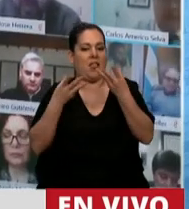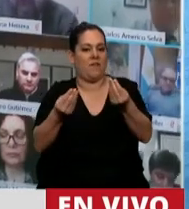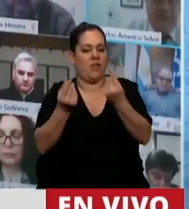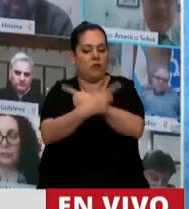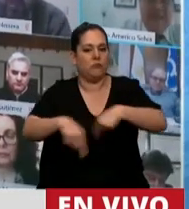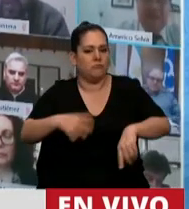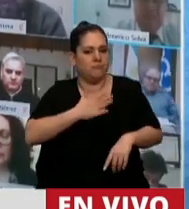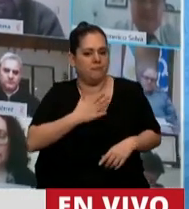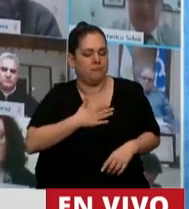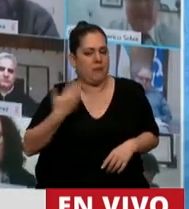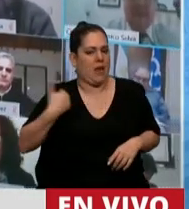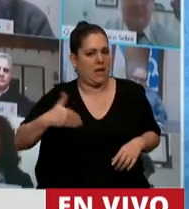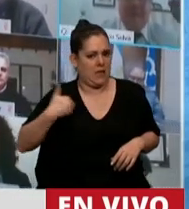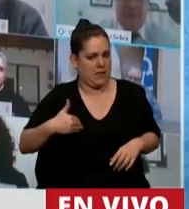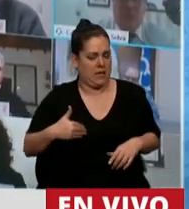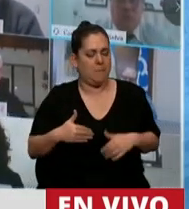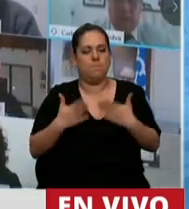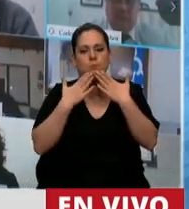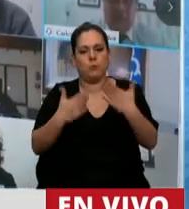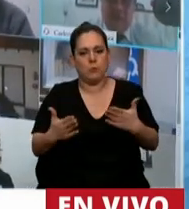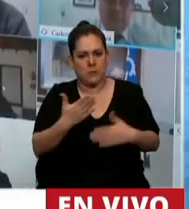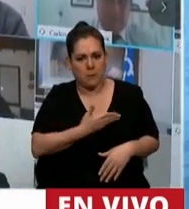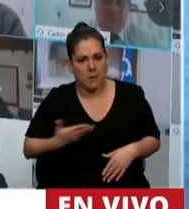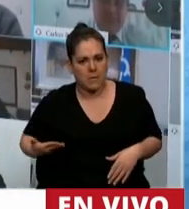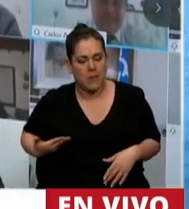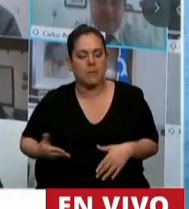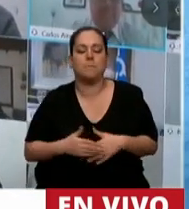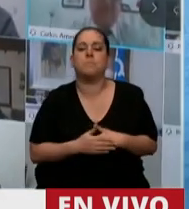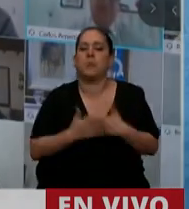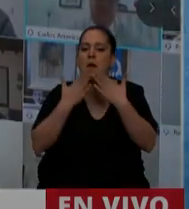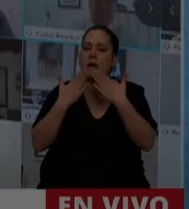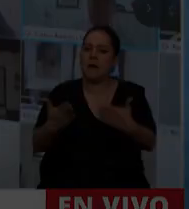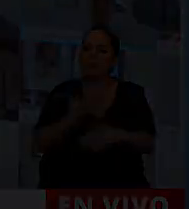la soberanía y el recurso hitícola. Muchas gracias, señor Presidente. Gracias, diputado Carlos Selva.